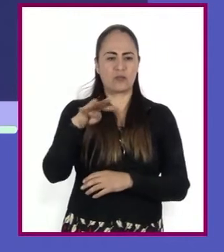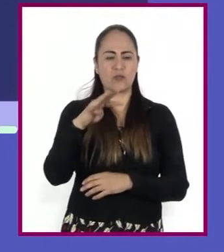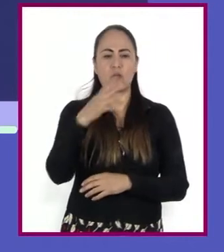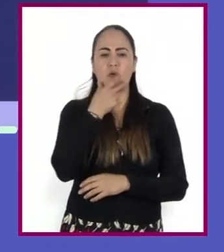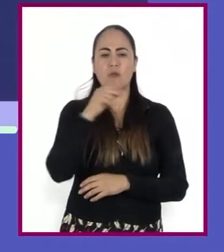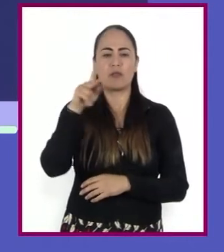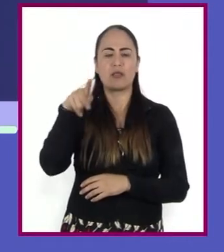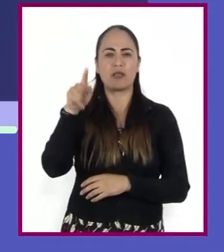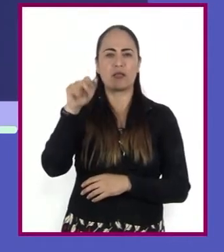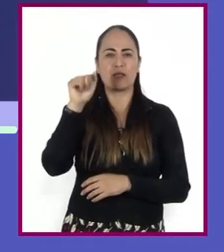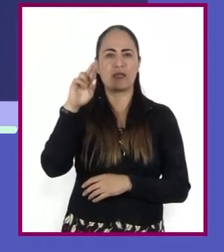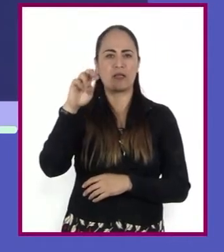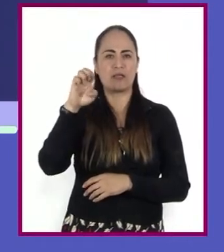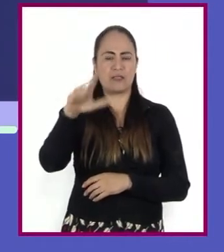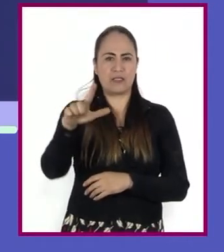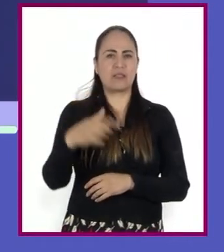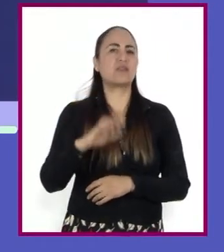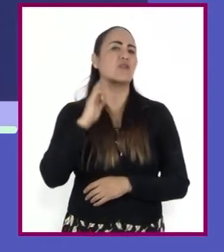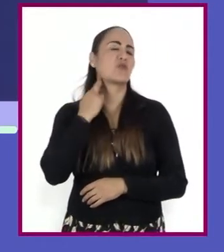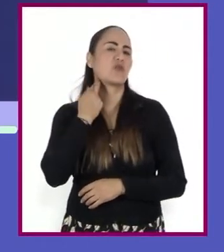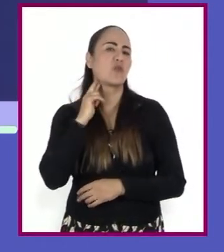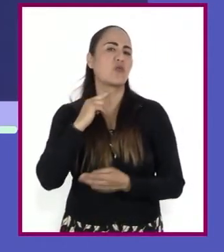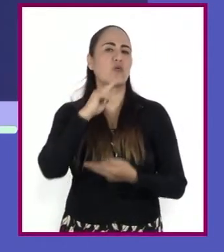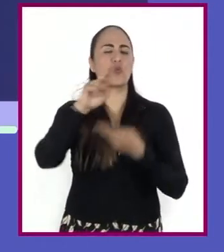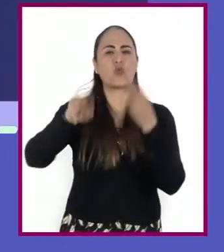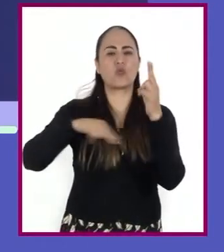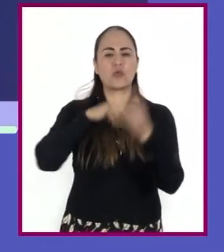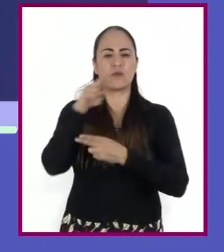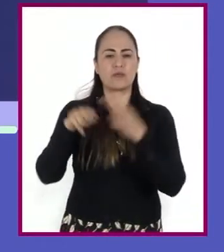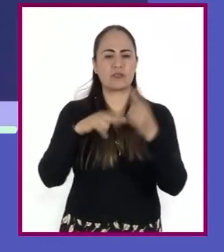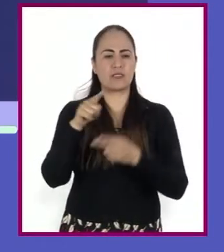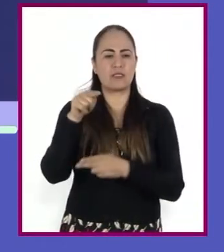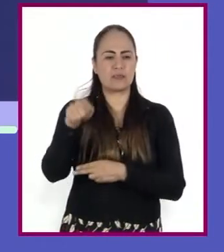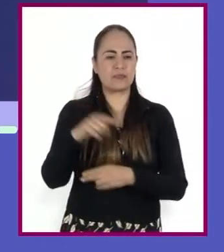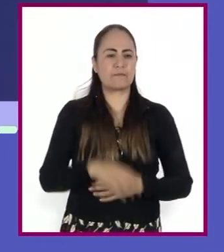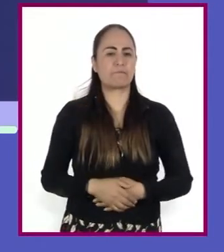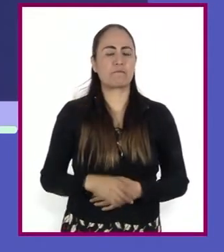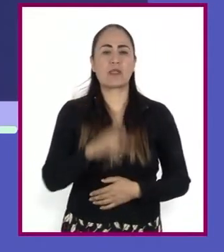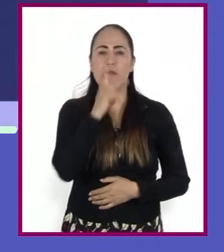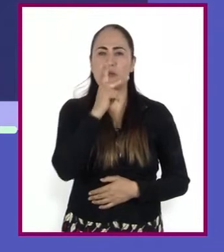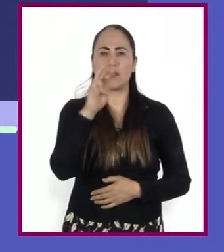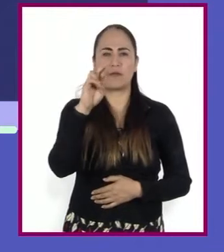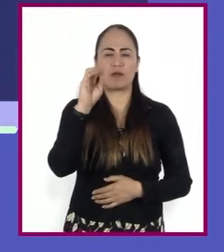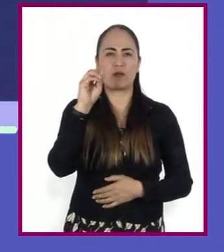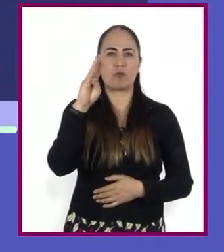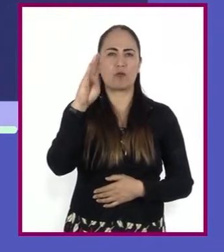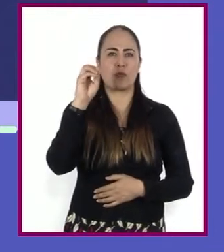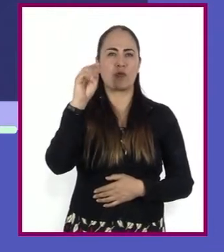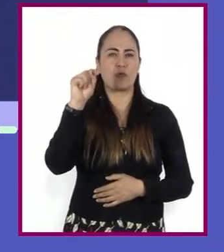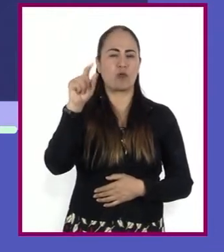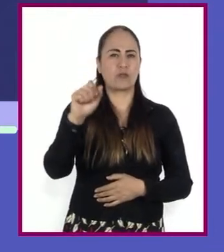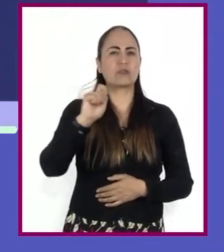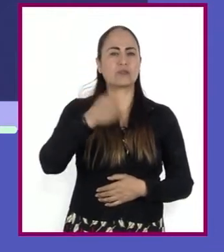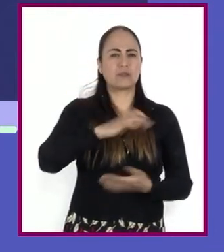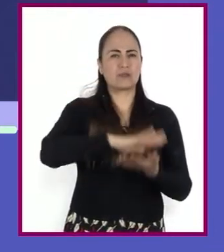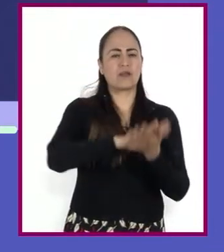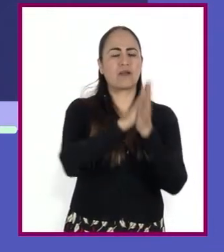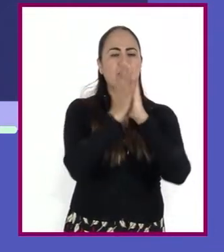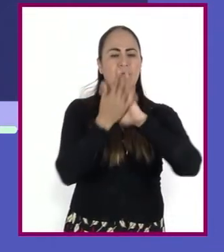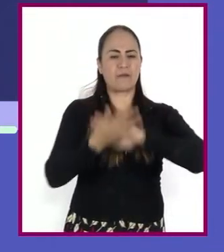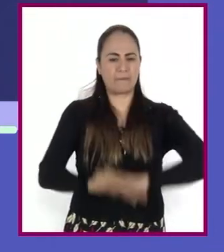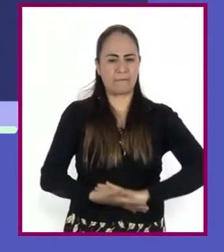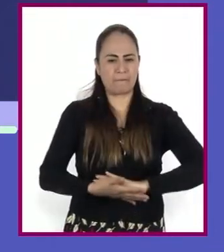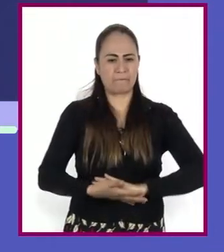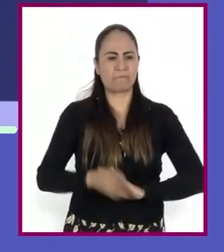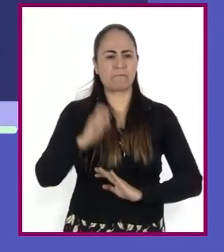Kapek, llamada Robots Universales de Rossum. La palabra robot proviene del checo robota, que se utiliza para